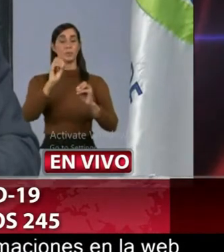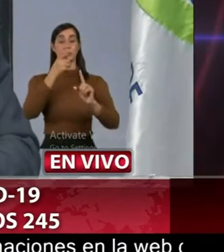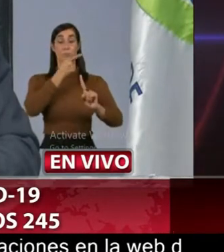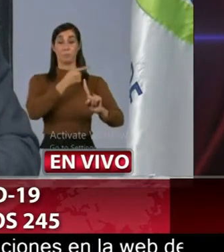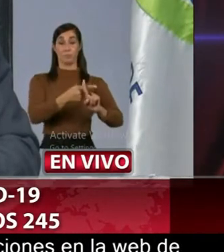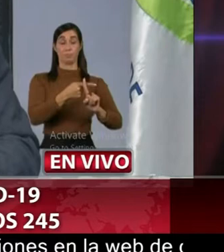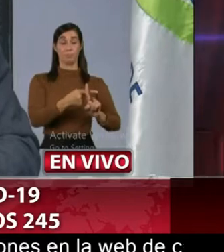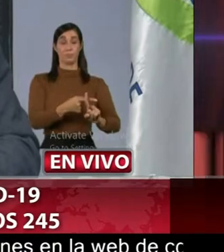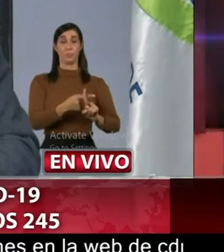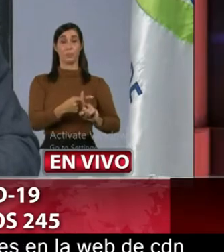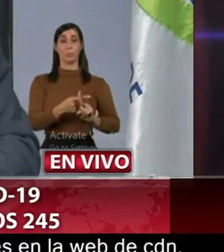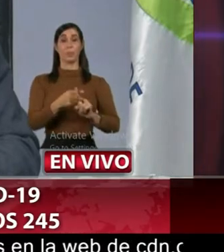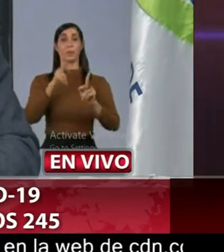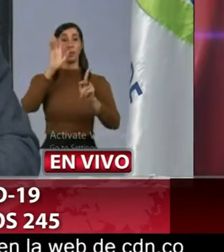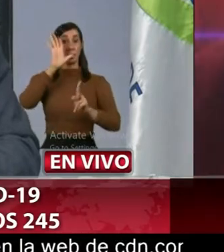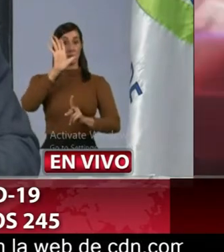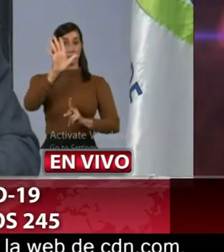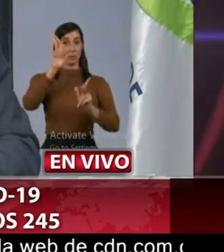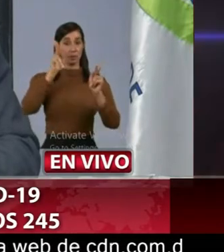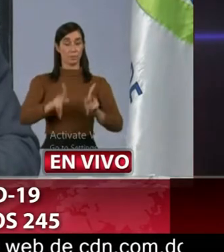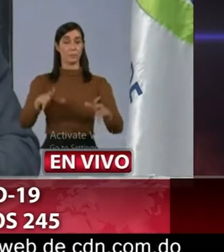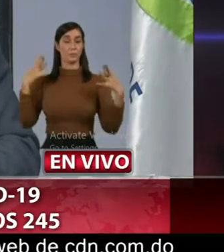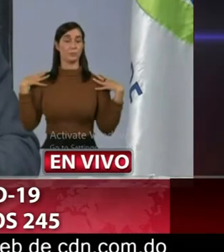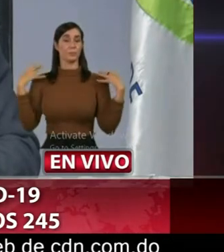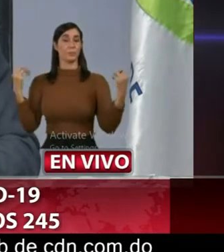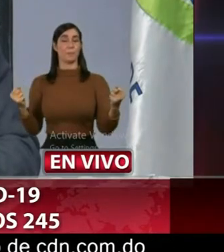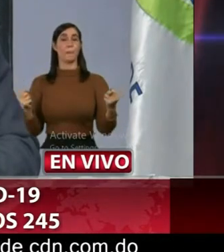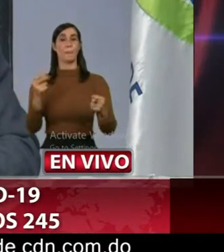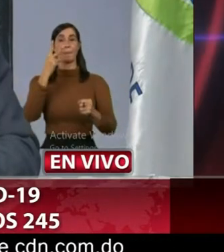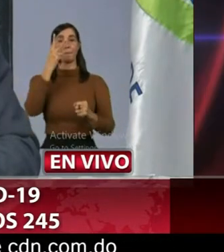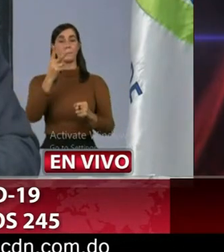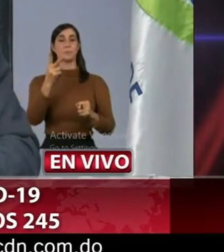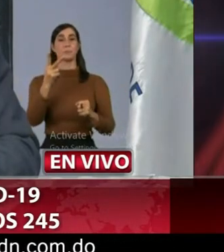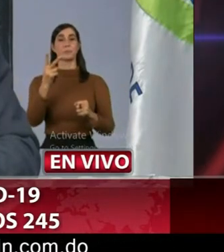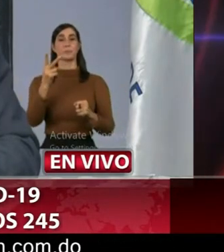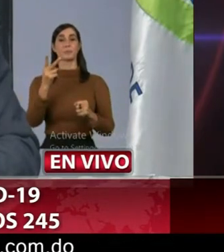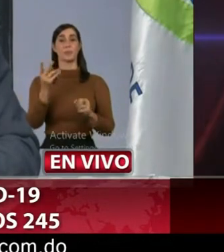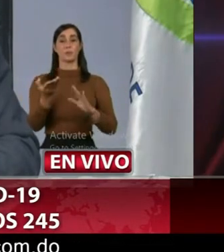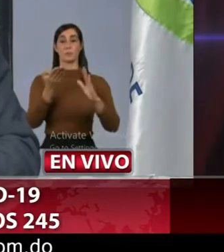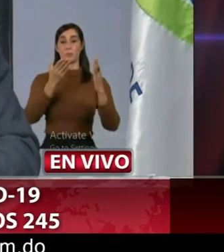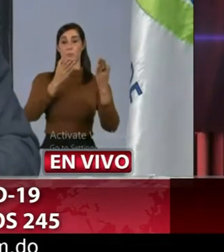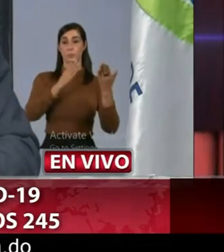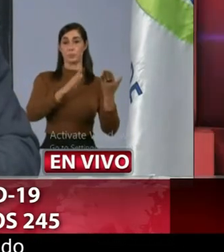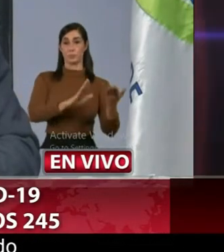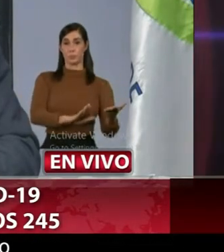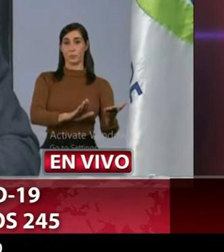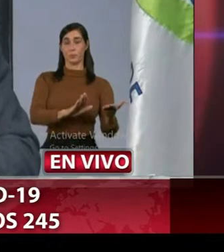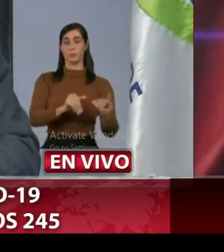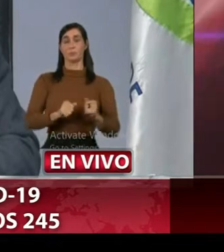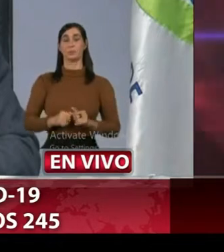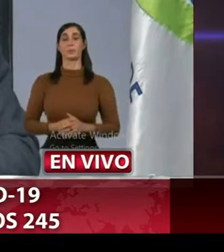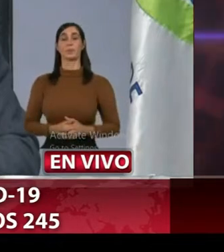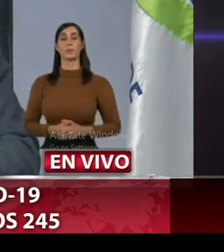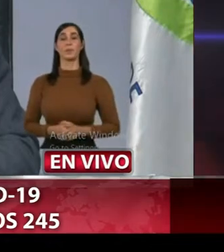positividad cinco recuperados dos casos de fallecimientos nuevos